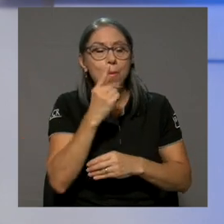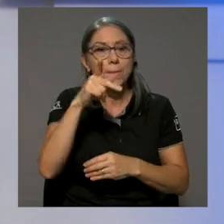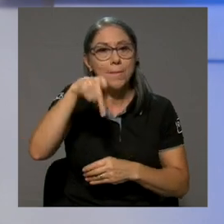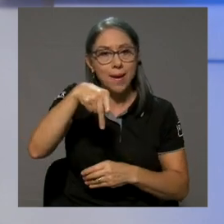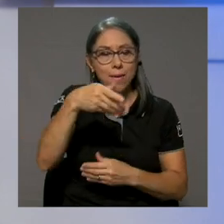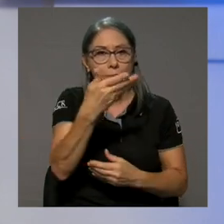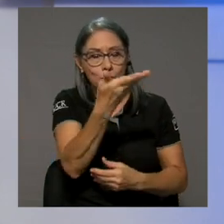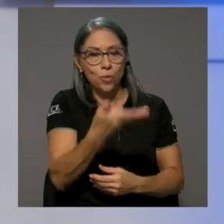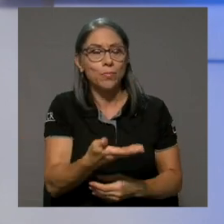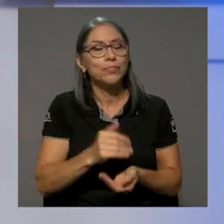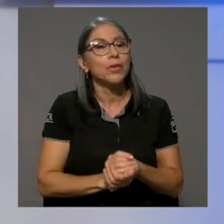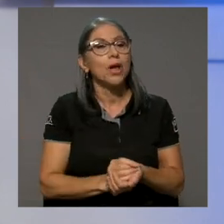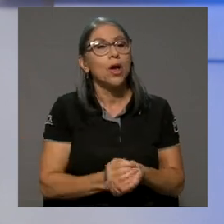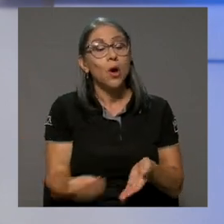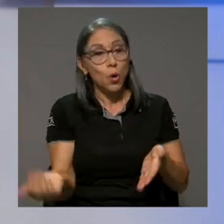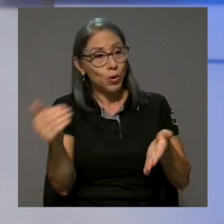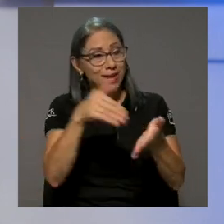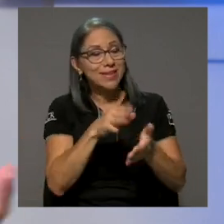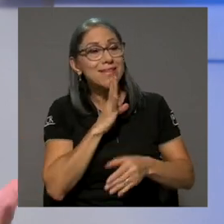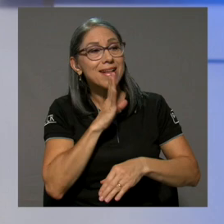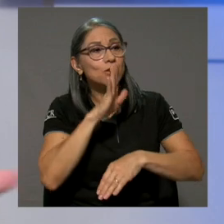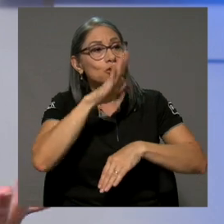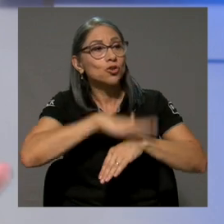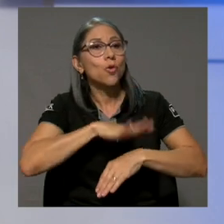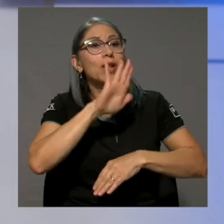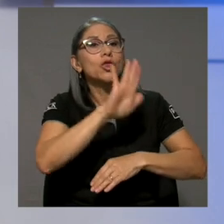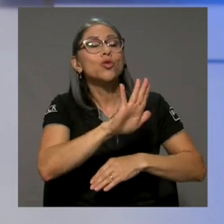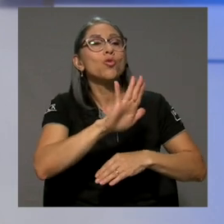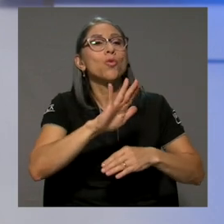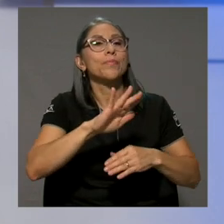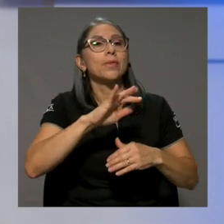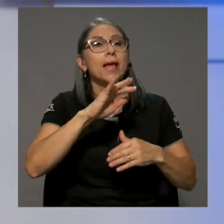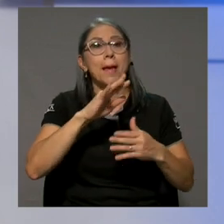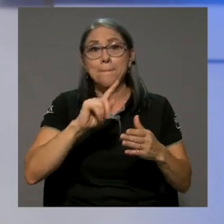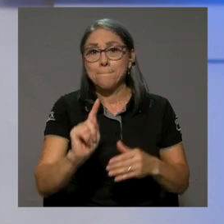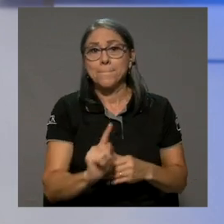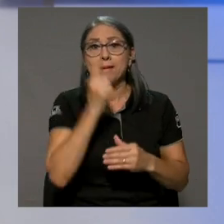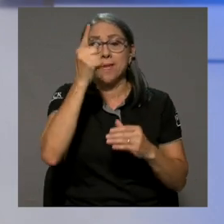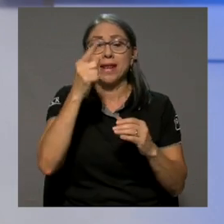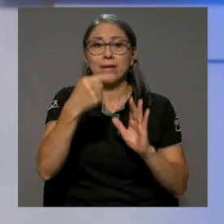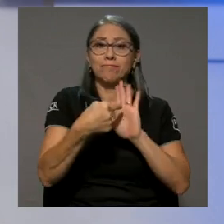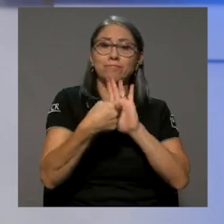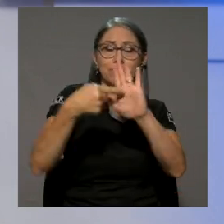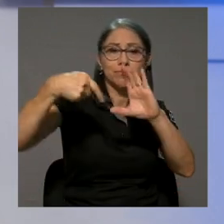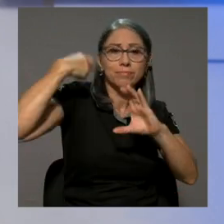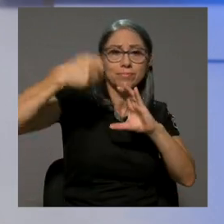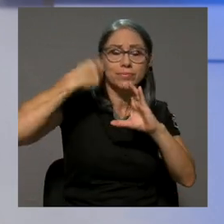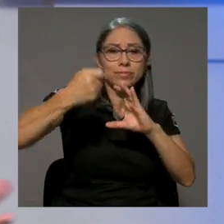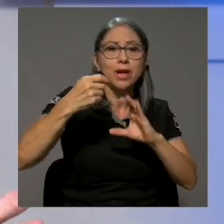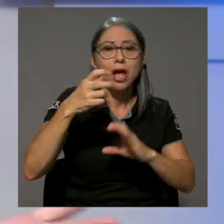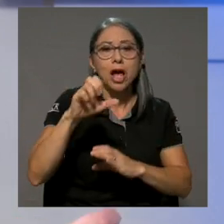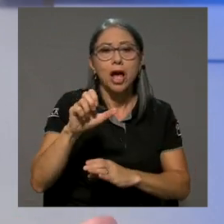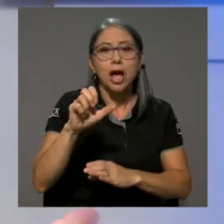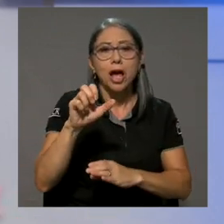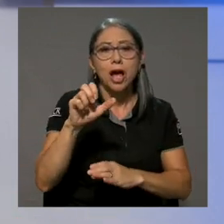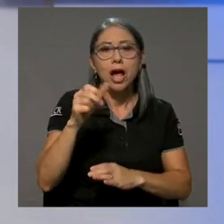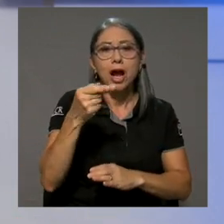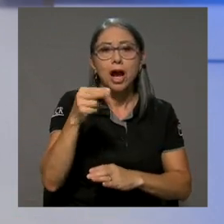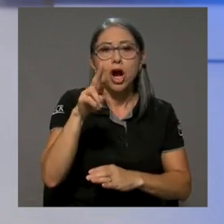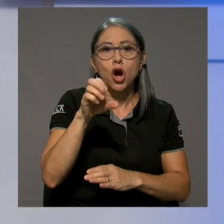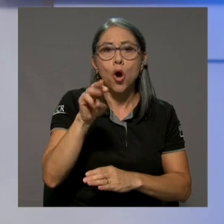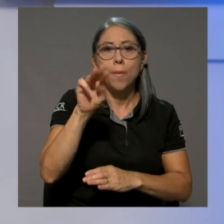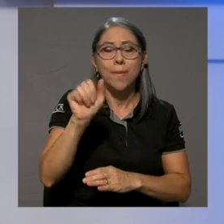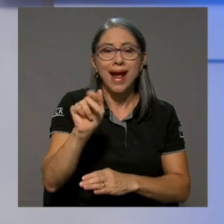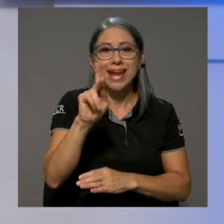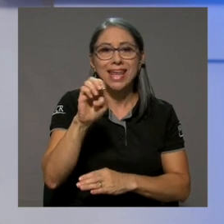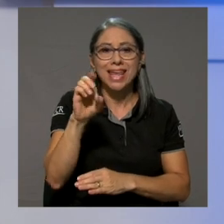retomando un elemento más de tu ópera prima, Chroma Kid, no puedo dejar de alabar el apartado visual y sonoro que